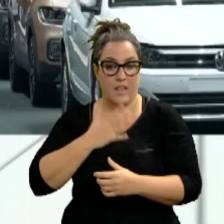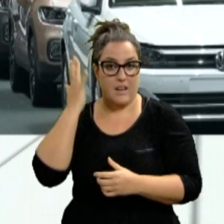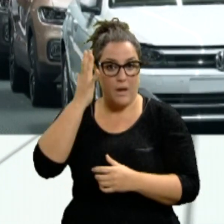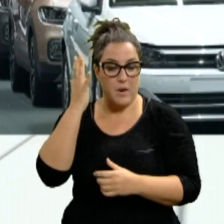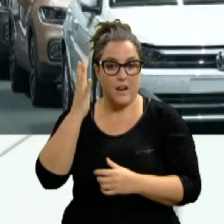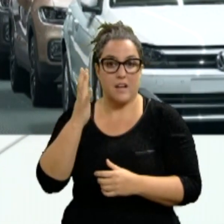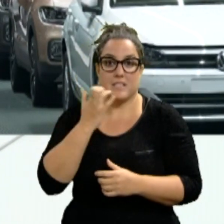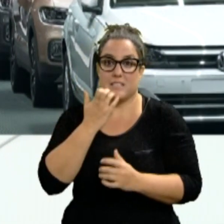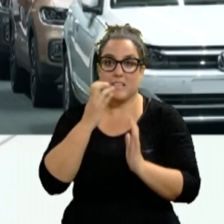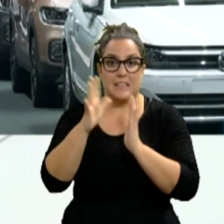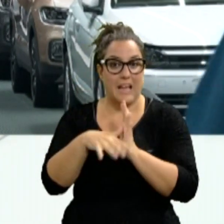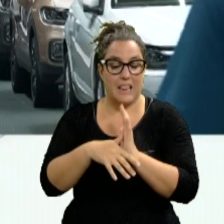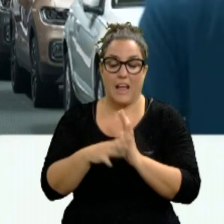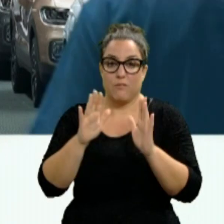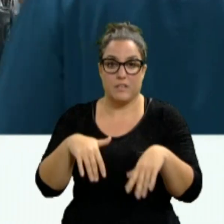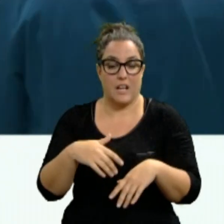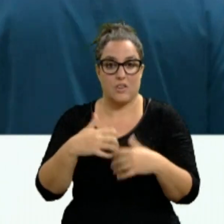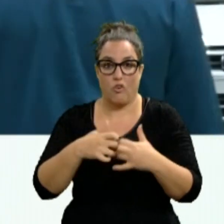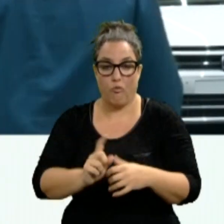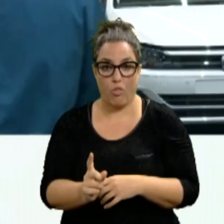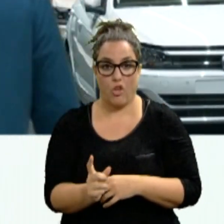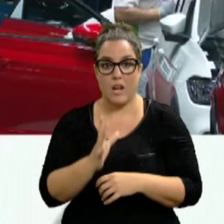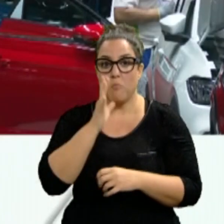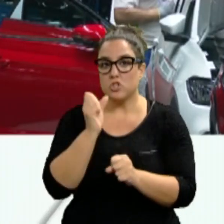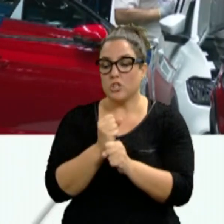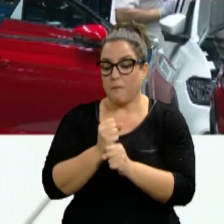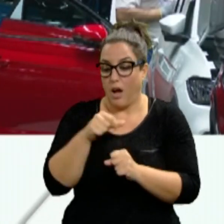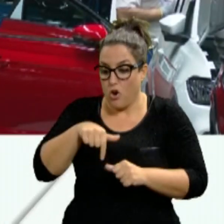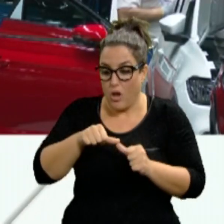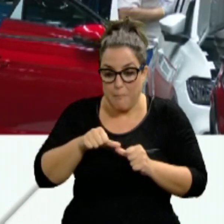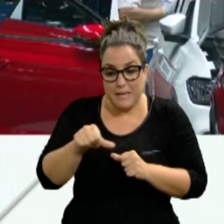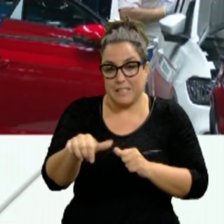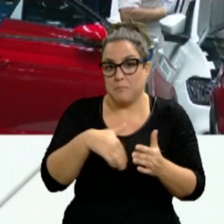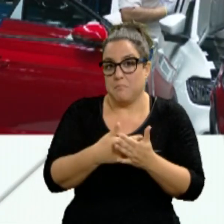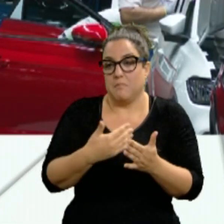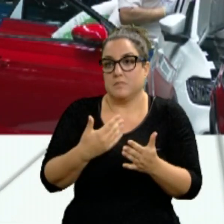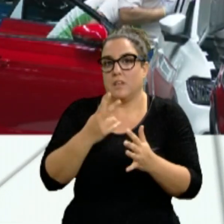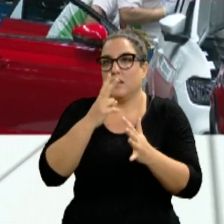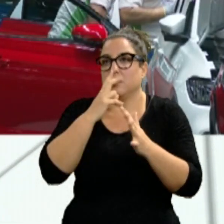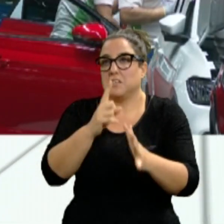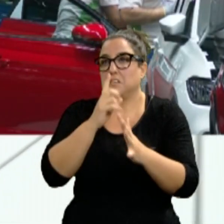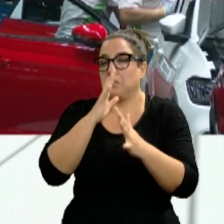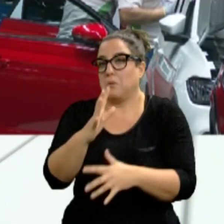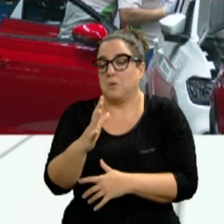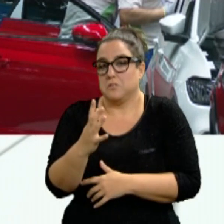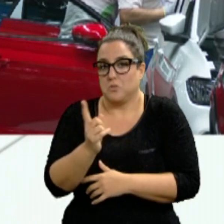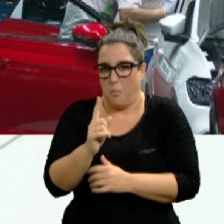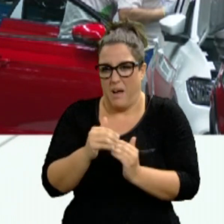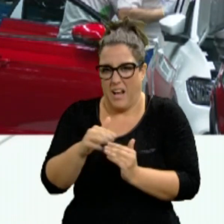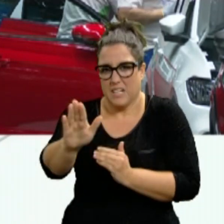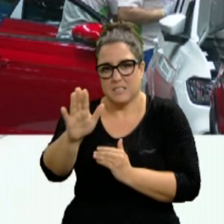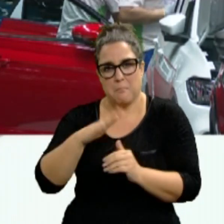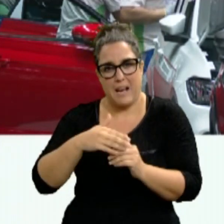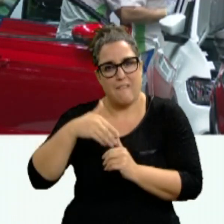eso es importante que trabajemos desde hoy, no para los 5 o 7 próximos años, que ese camino está previsto transitar, pero lo